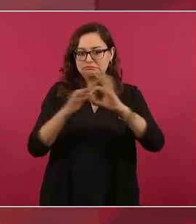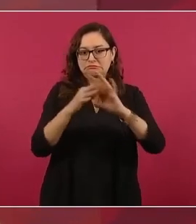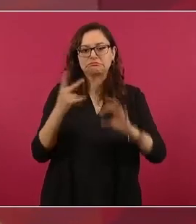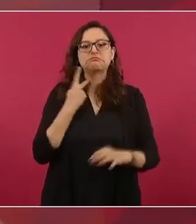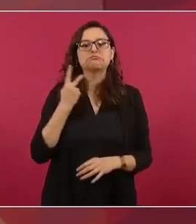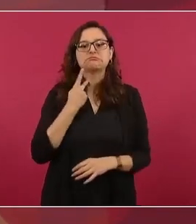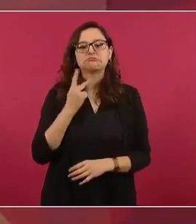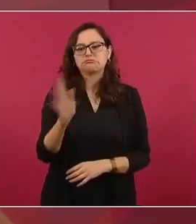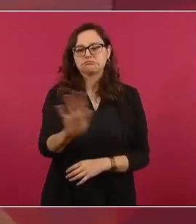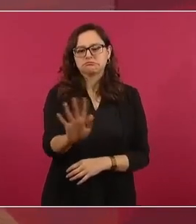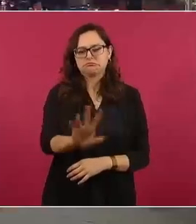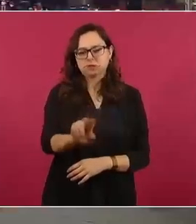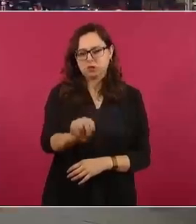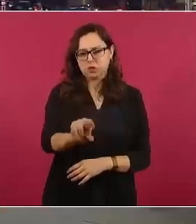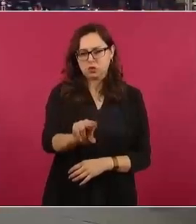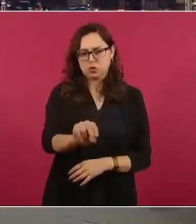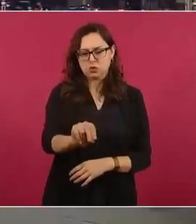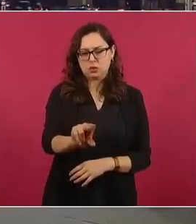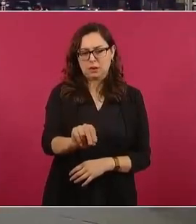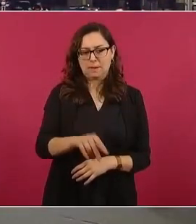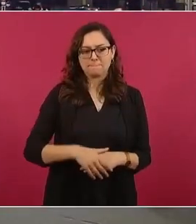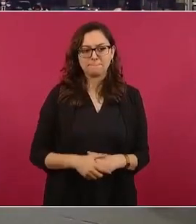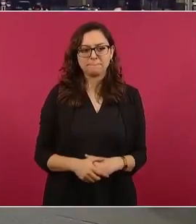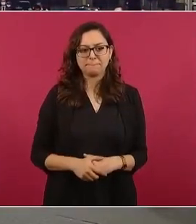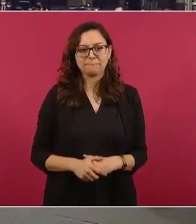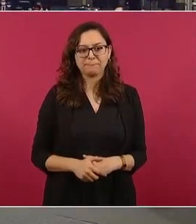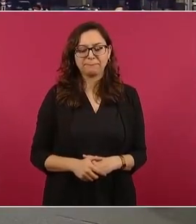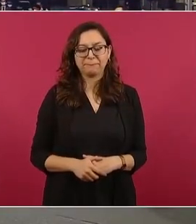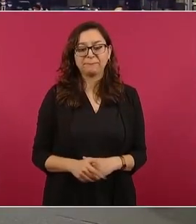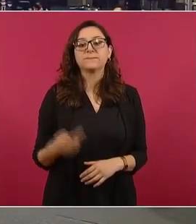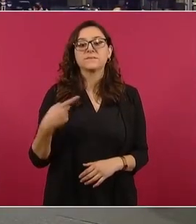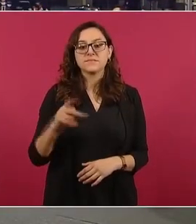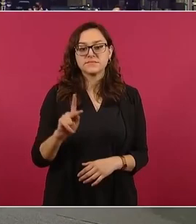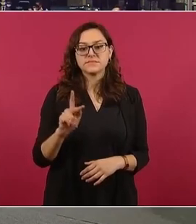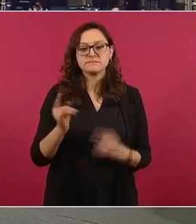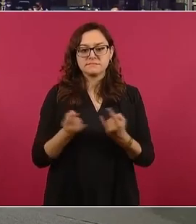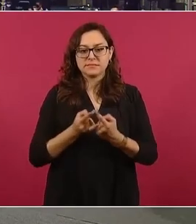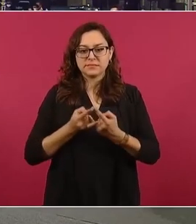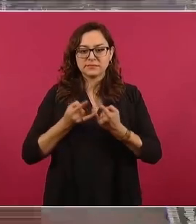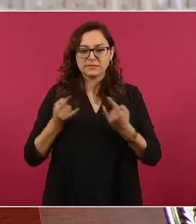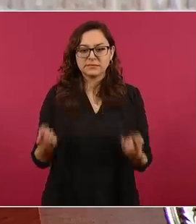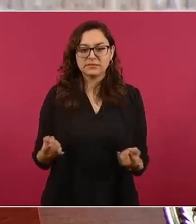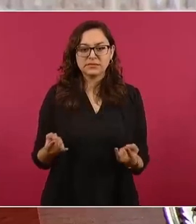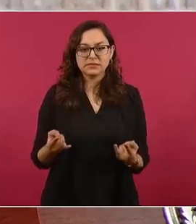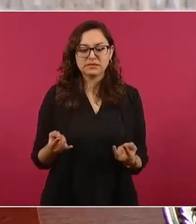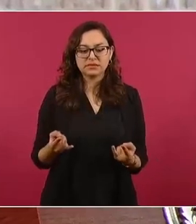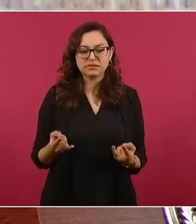que está ahí, que llegan, ¿no?, a decirle, sobre Magdalena,